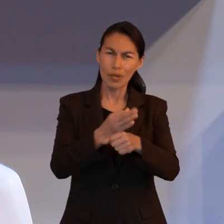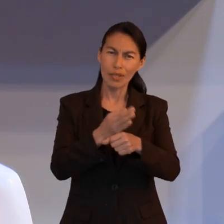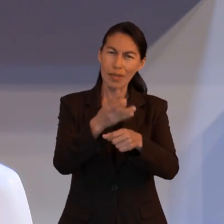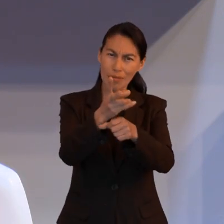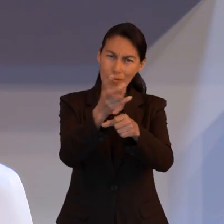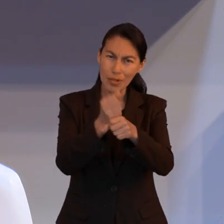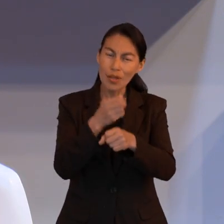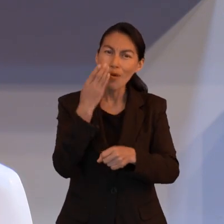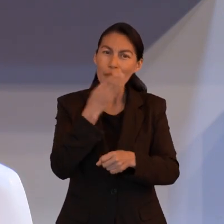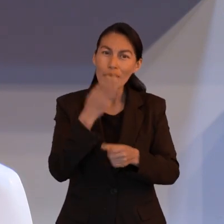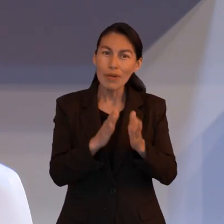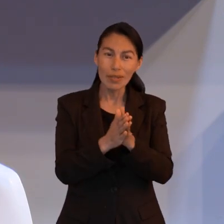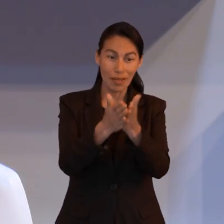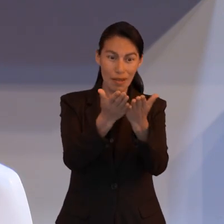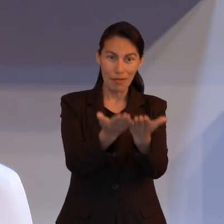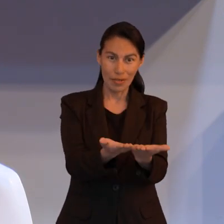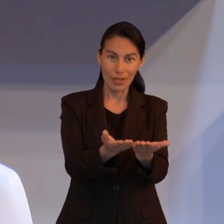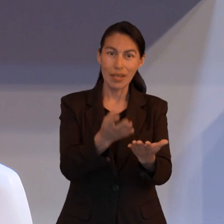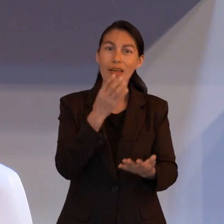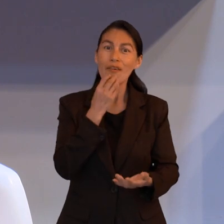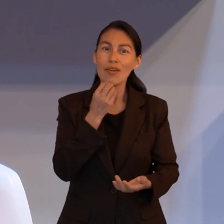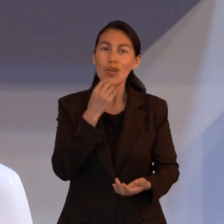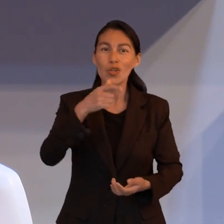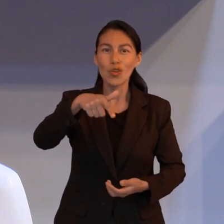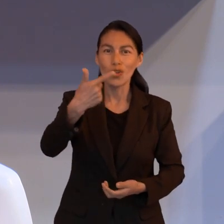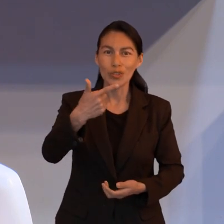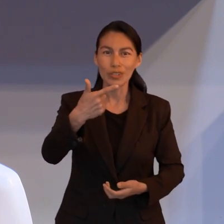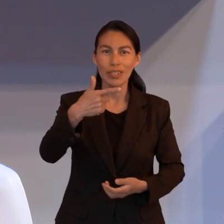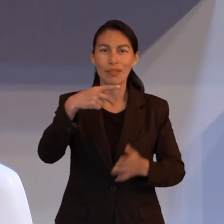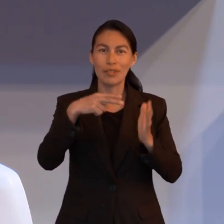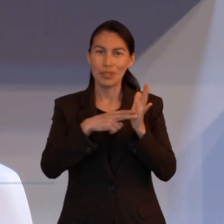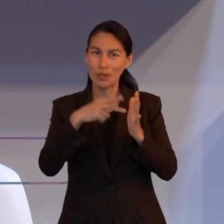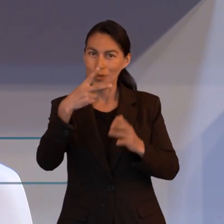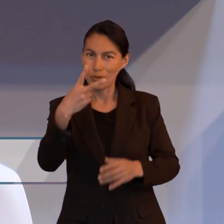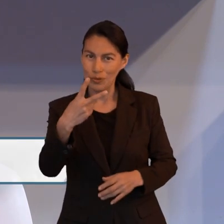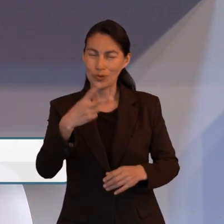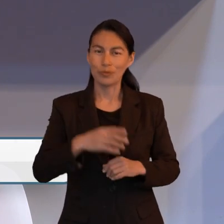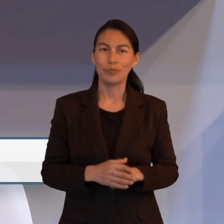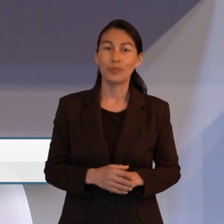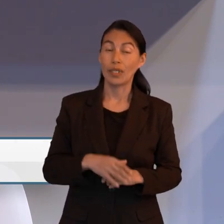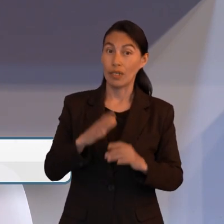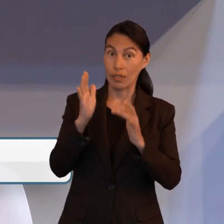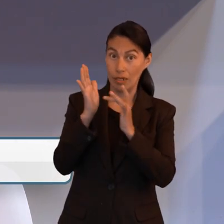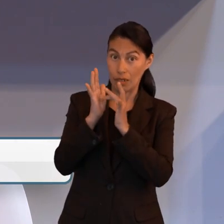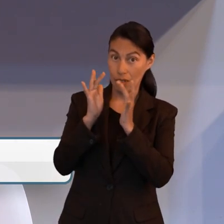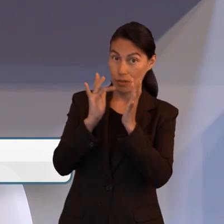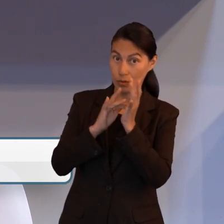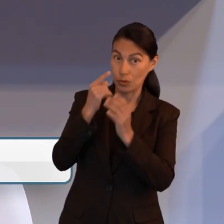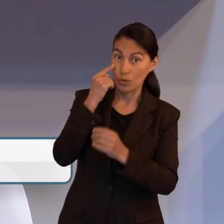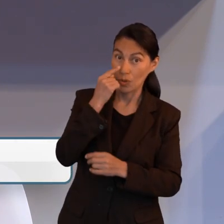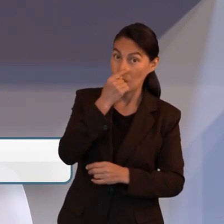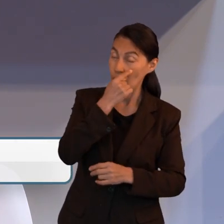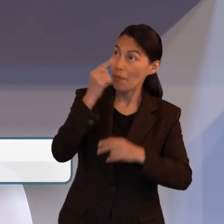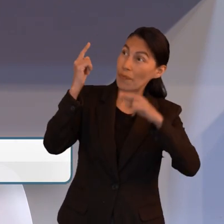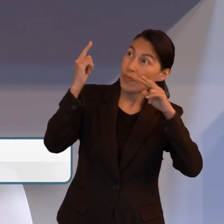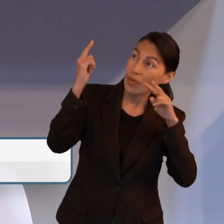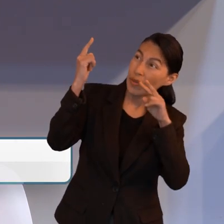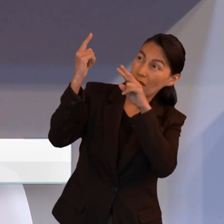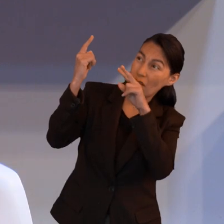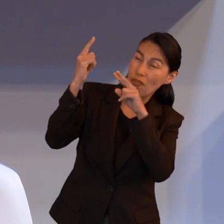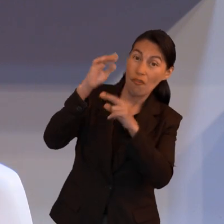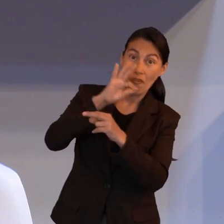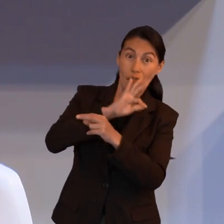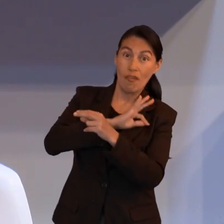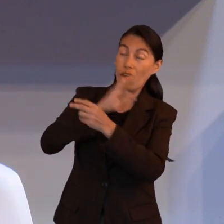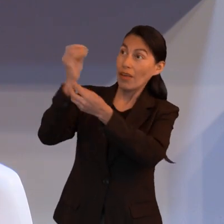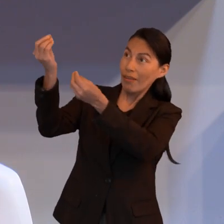busquen, por favor, Hebreos 12.2, que es nuestro texto clave para este estudio, y dice Puesto los ojos en Jesús, el autor y consumador de la